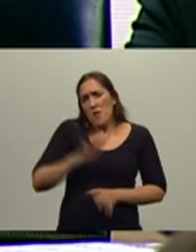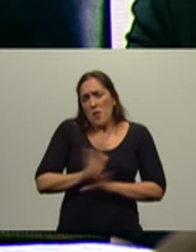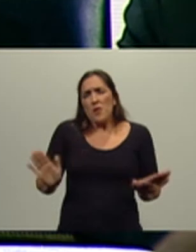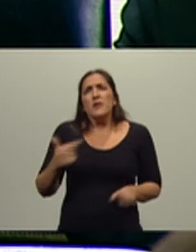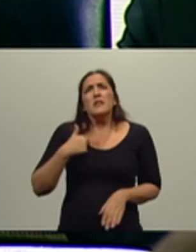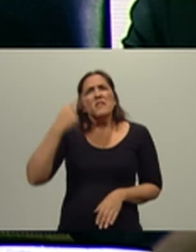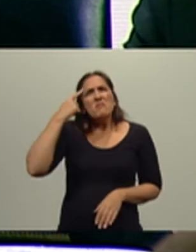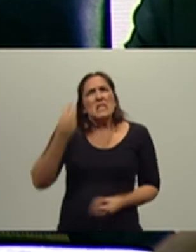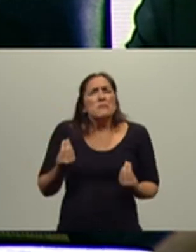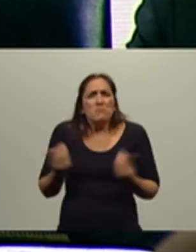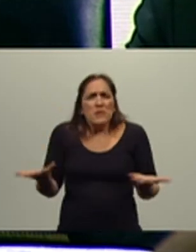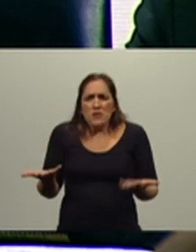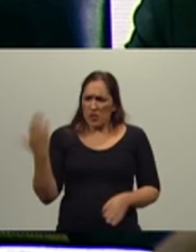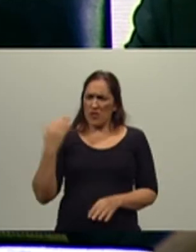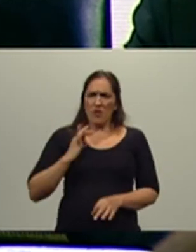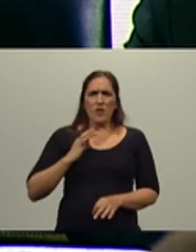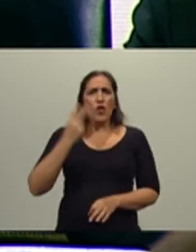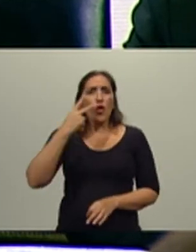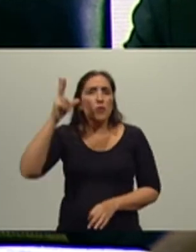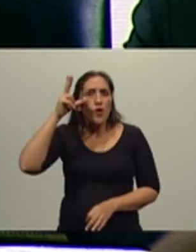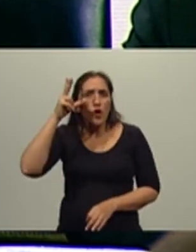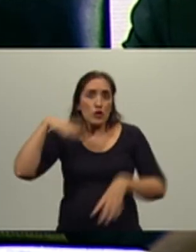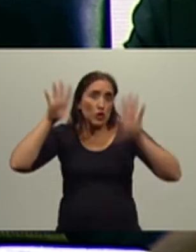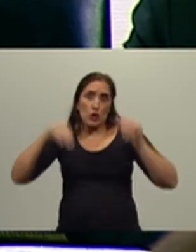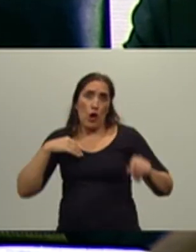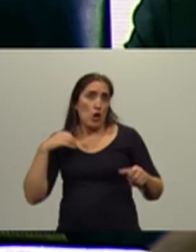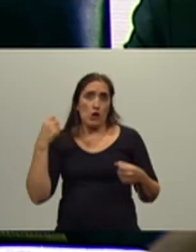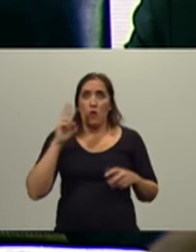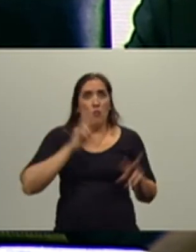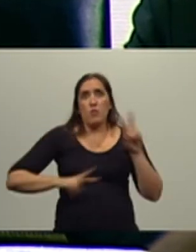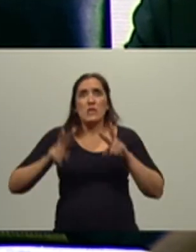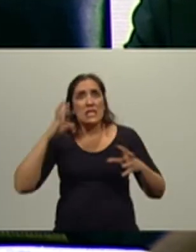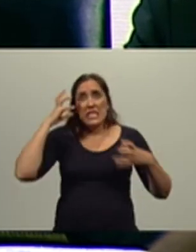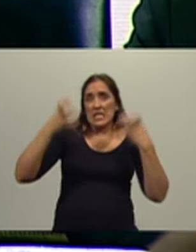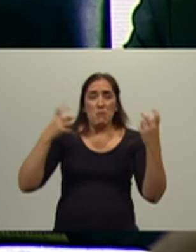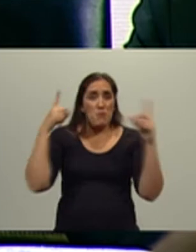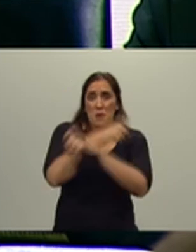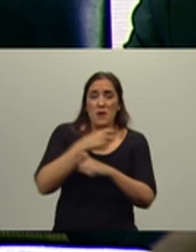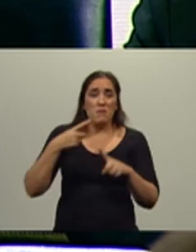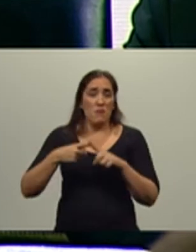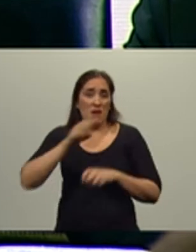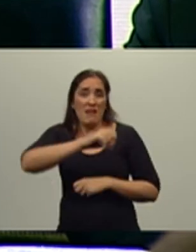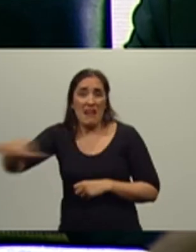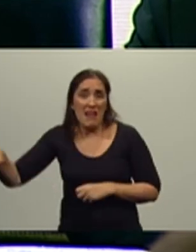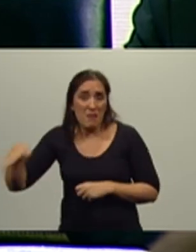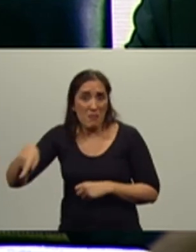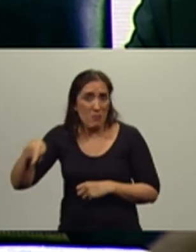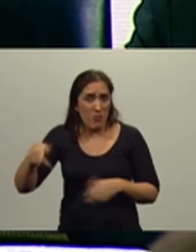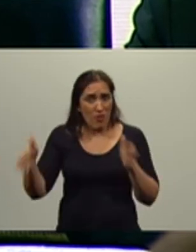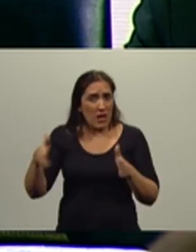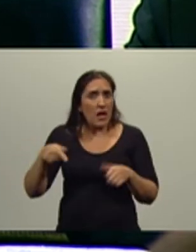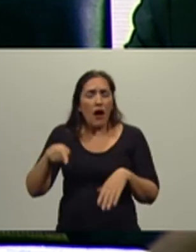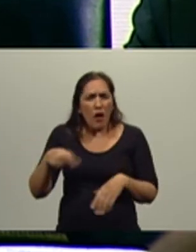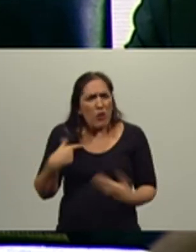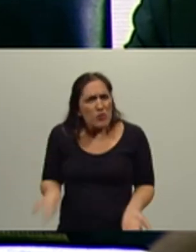¿qué pasó? Porque en el año 2008 nos agarramos todos a patadas con el tema del campo, y yo decía, pero mirá vos, si fue el momento de